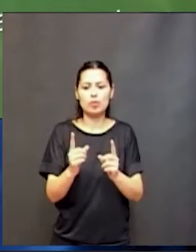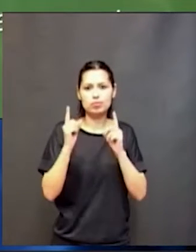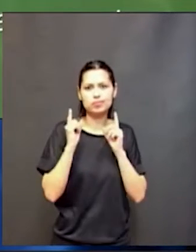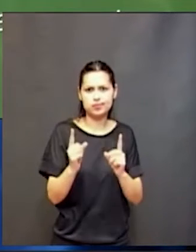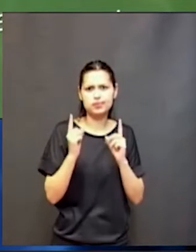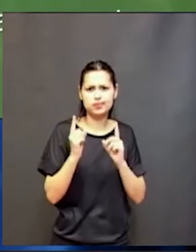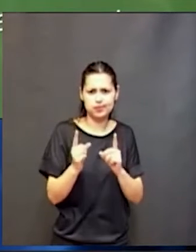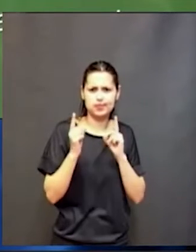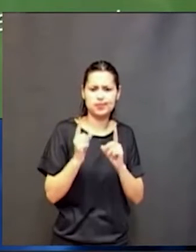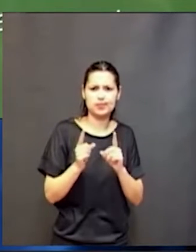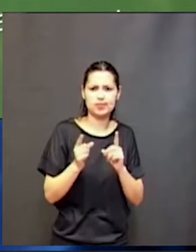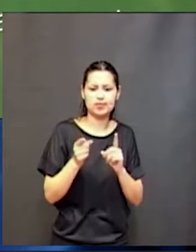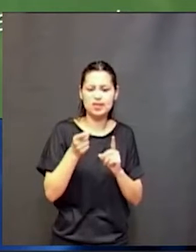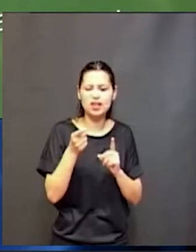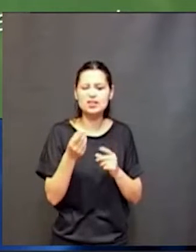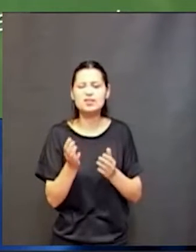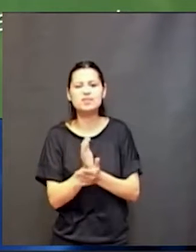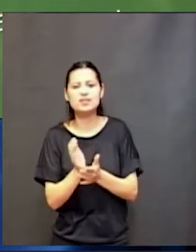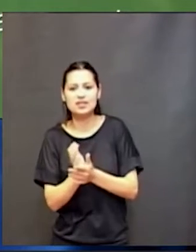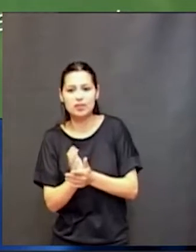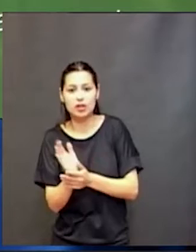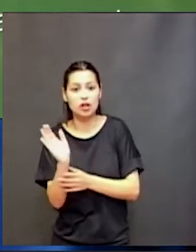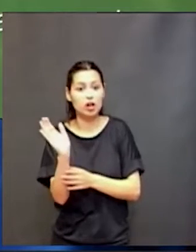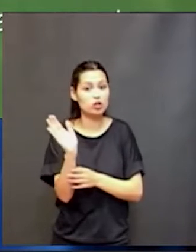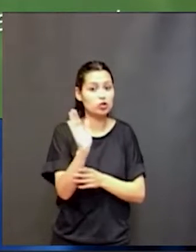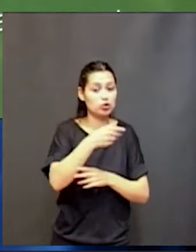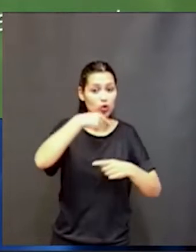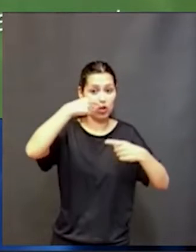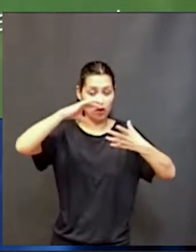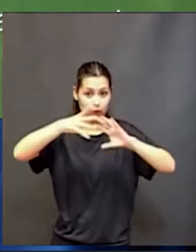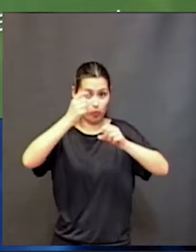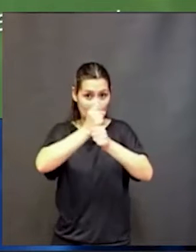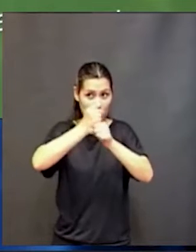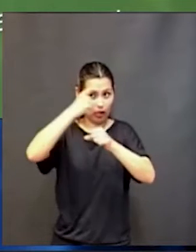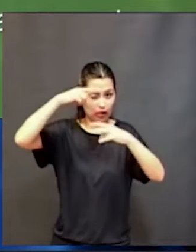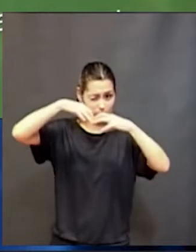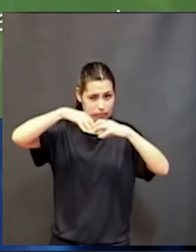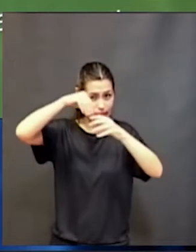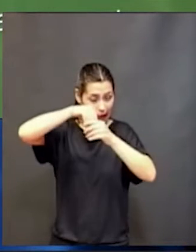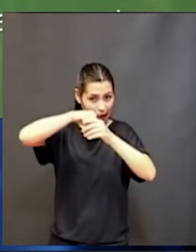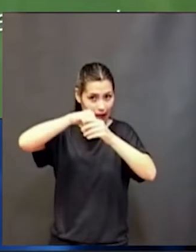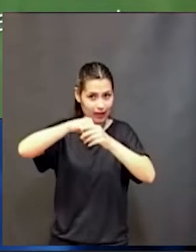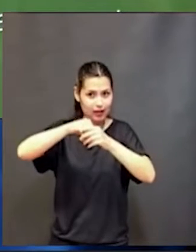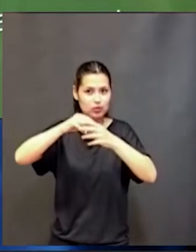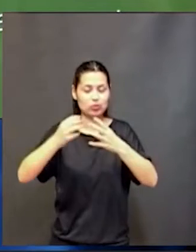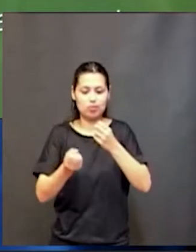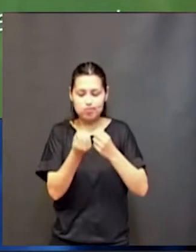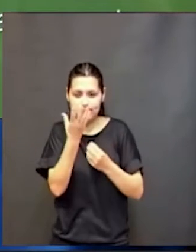de repente activar esas funciones, esas habilidades ejecutivas, el modo activo nos va a permitir